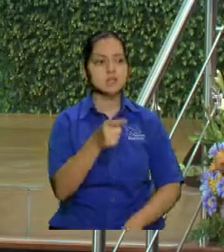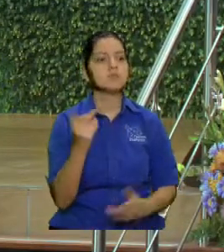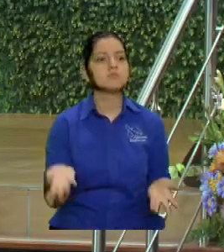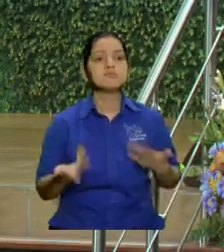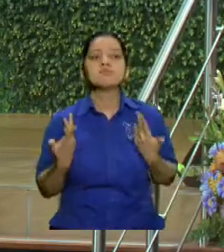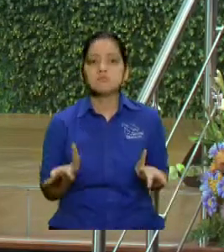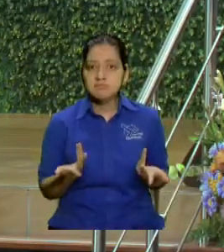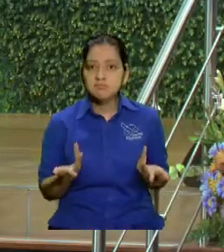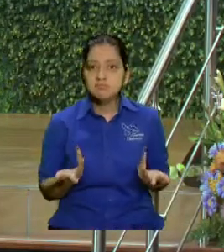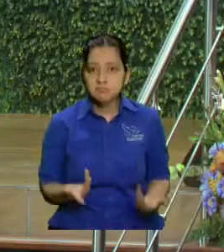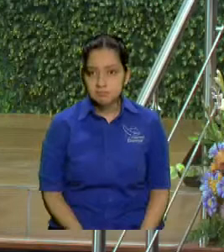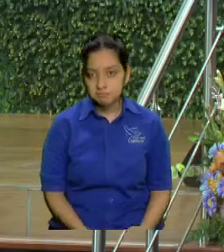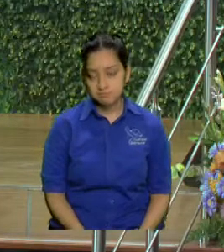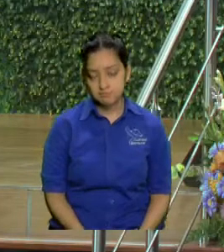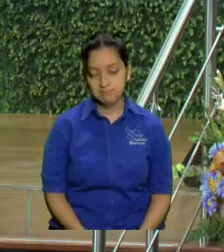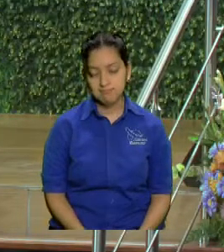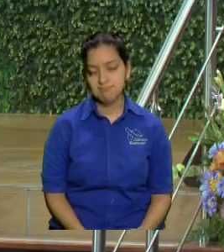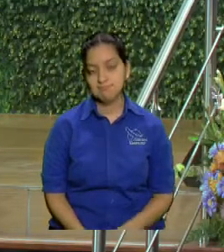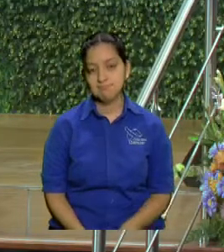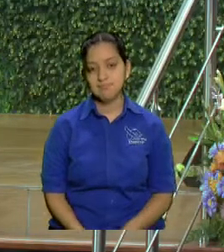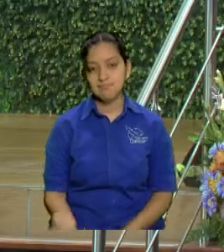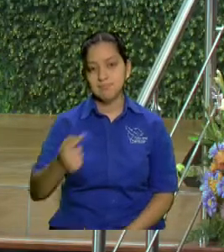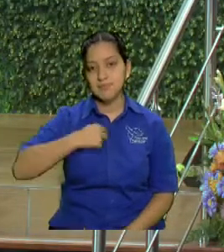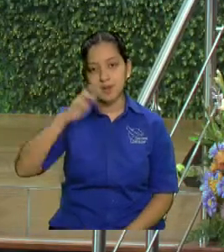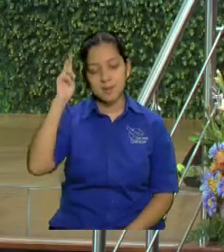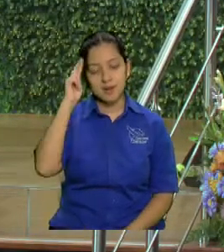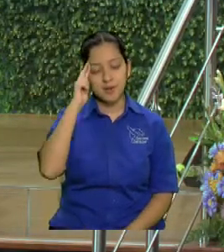Y yo me acuerdo que usted le dice a algunos ¿qué a